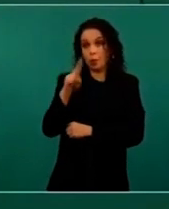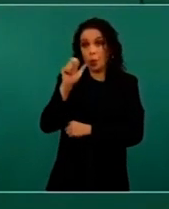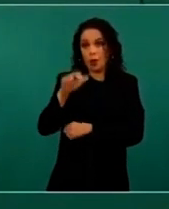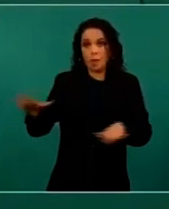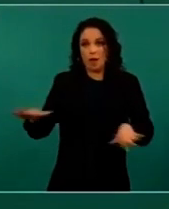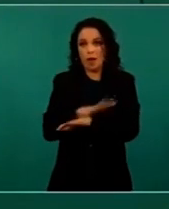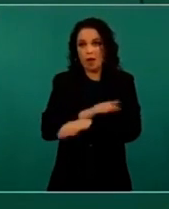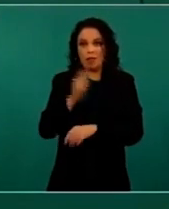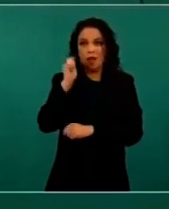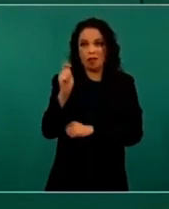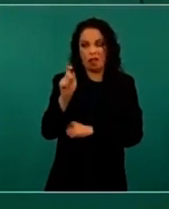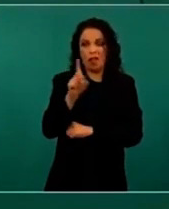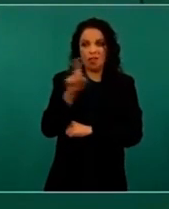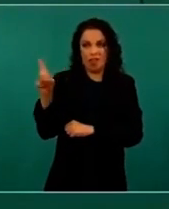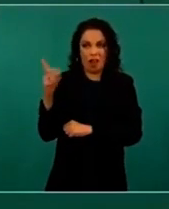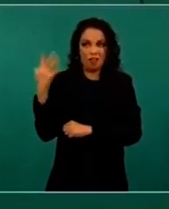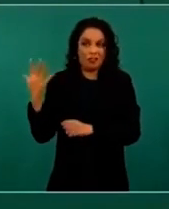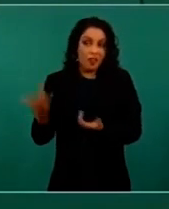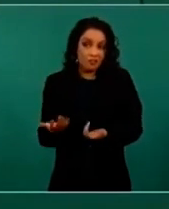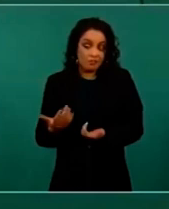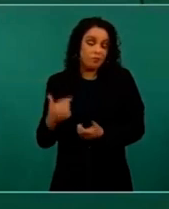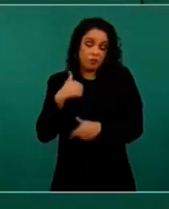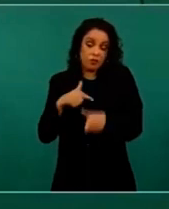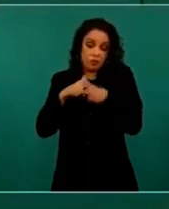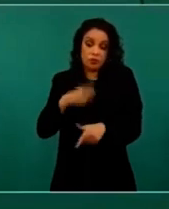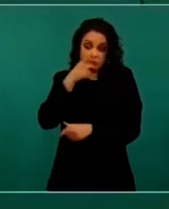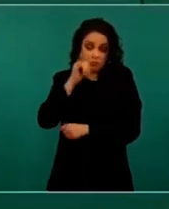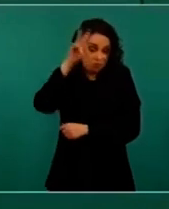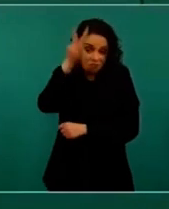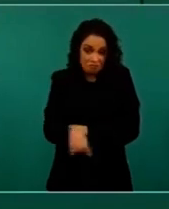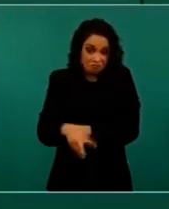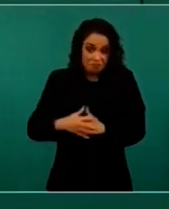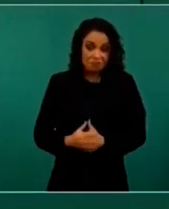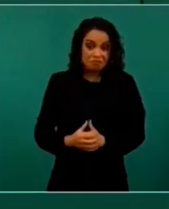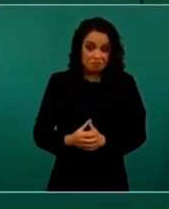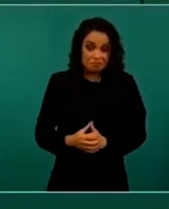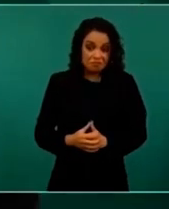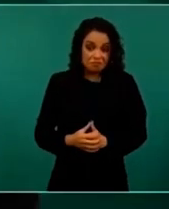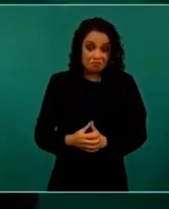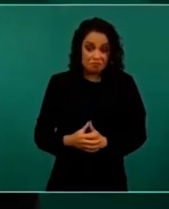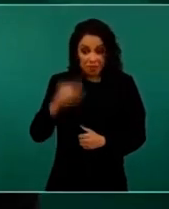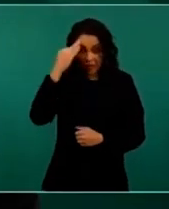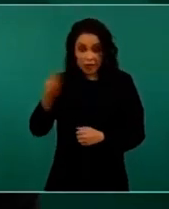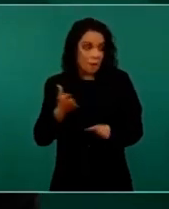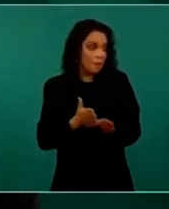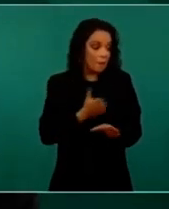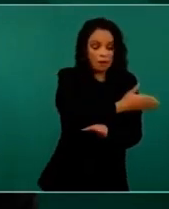que además lo sostengo, claro que se derechizó la UNAM en el periodo neoliberal,